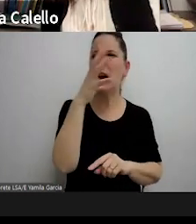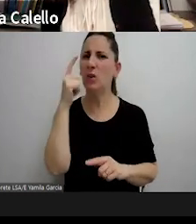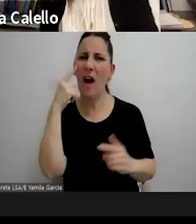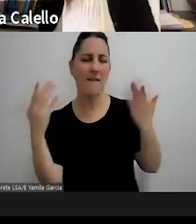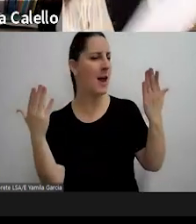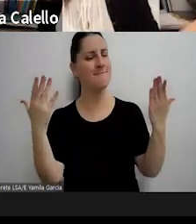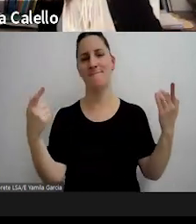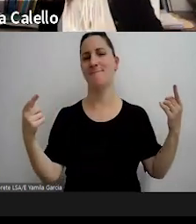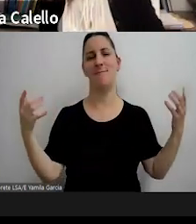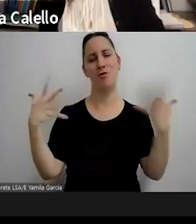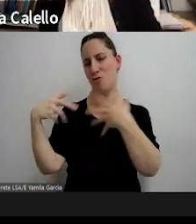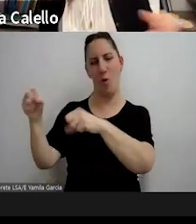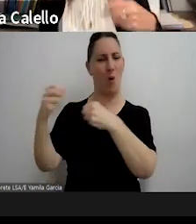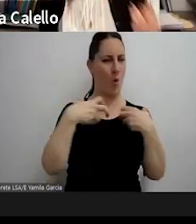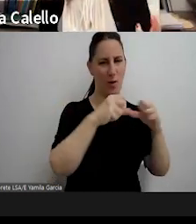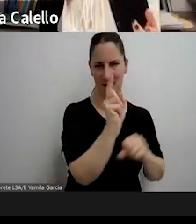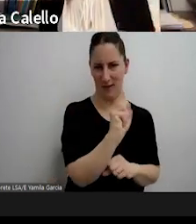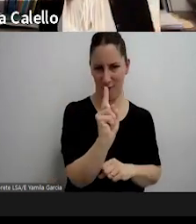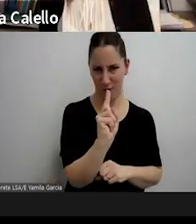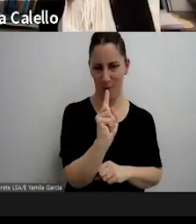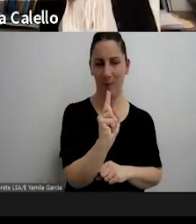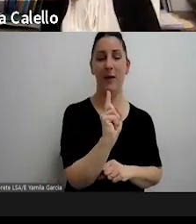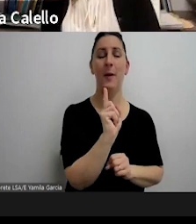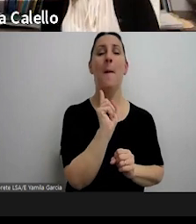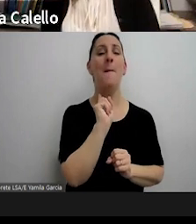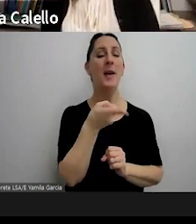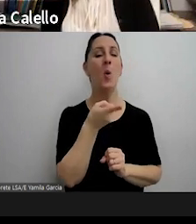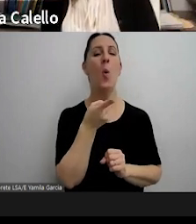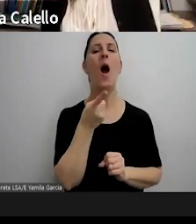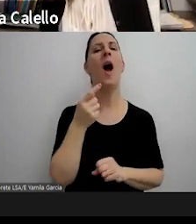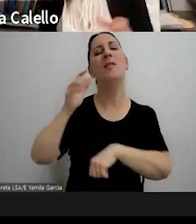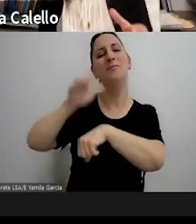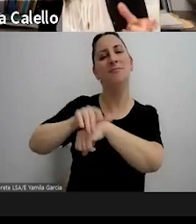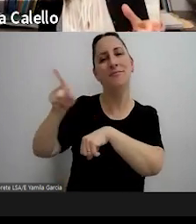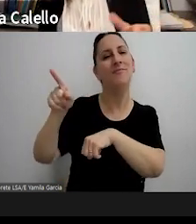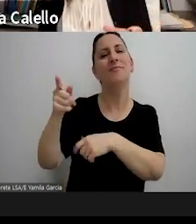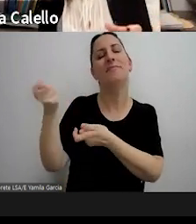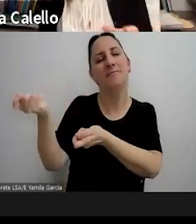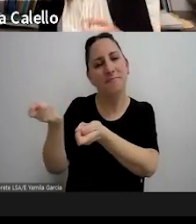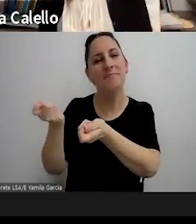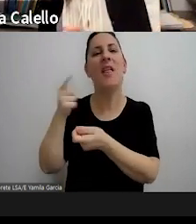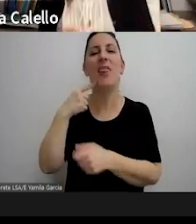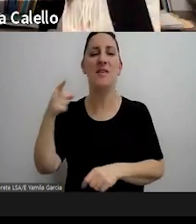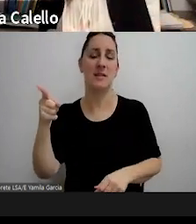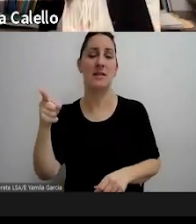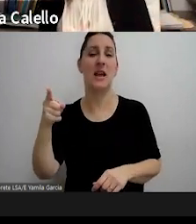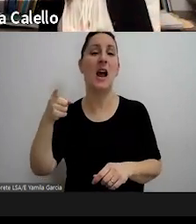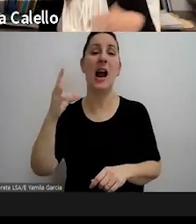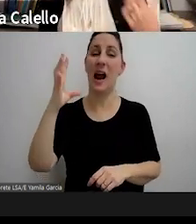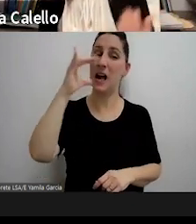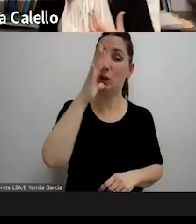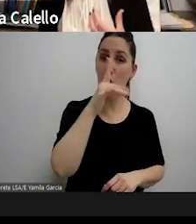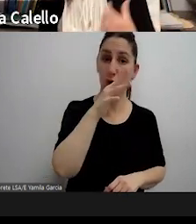encontrar pero no obstante eso la jurisprudencia de la doctrina entienden que en definitiva el 14